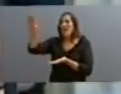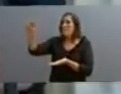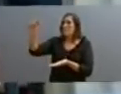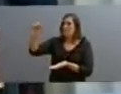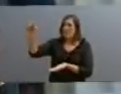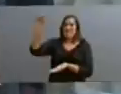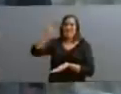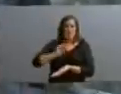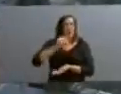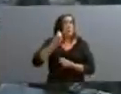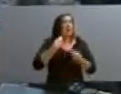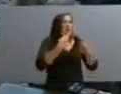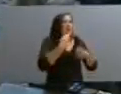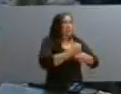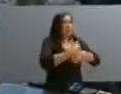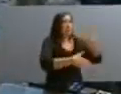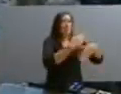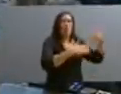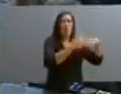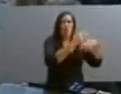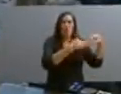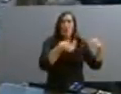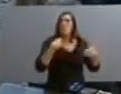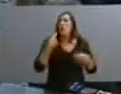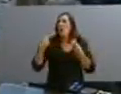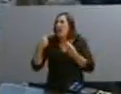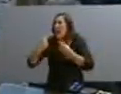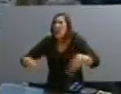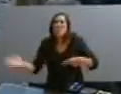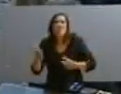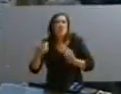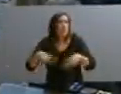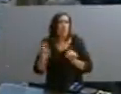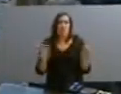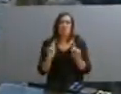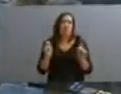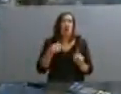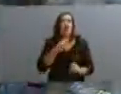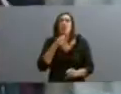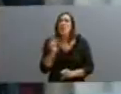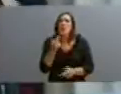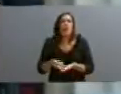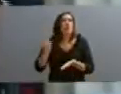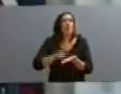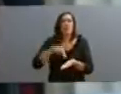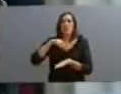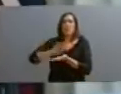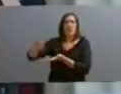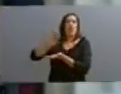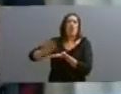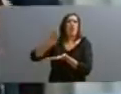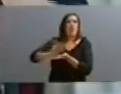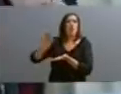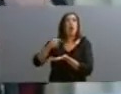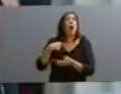no para gastos corrientes. Entonces yo creo que este es el verdadero problema, que no nos volvemos a endeudar y que fundamentalmente hemos tenido